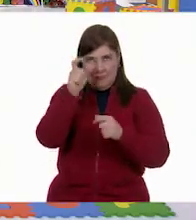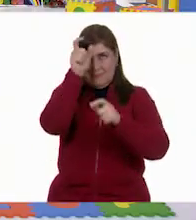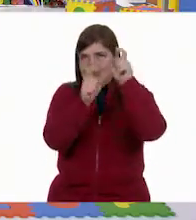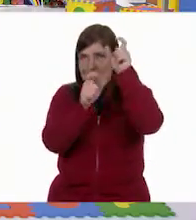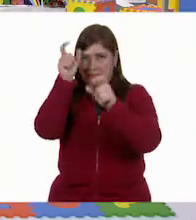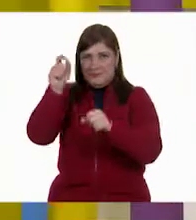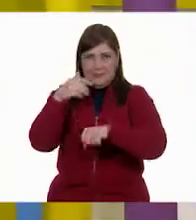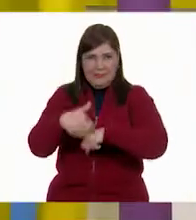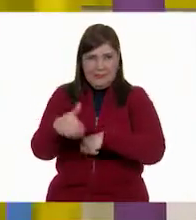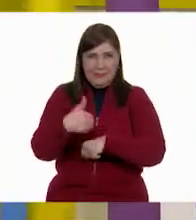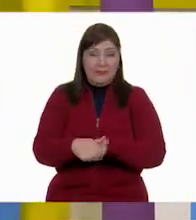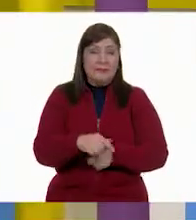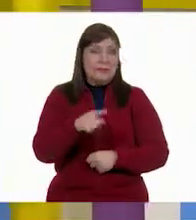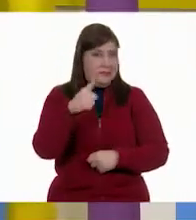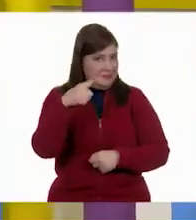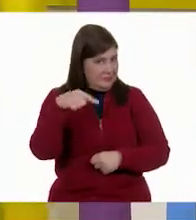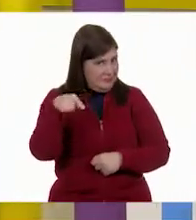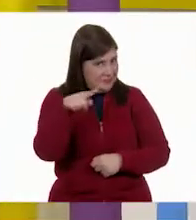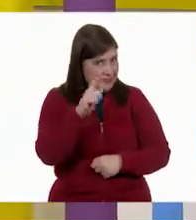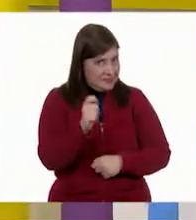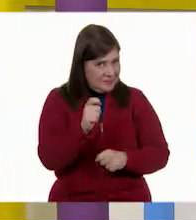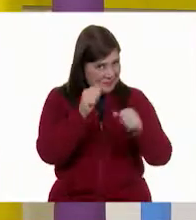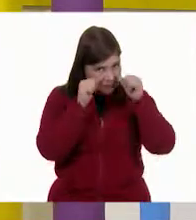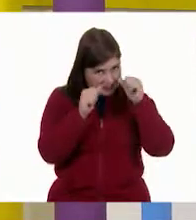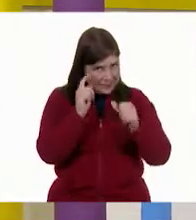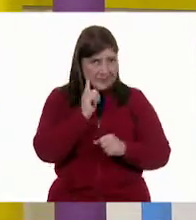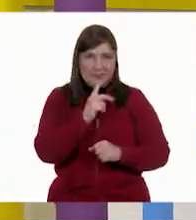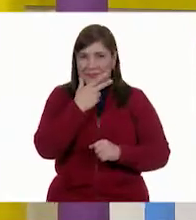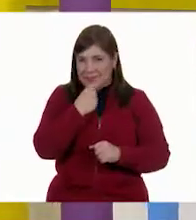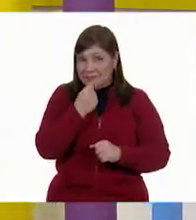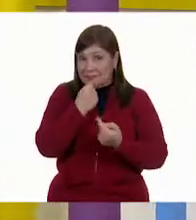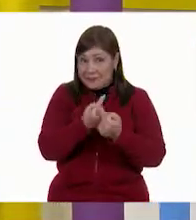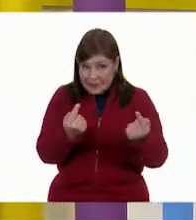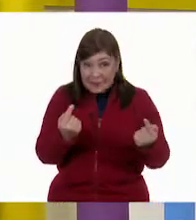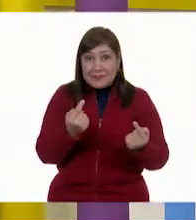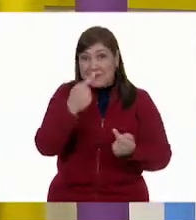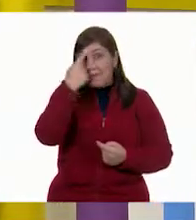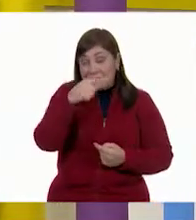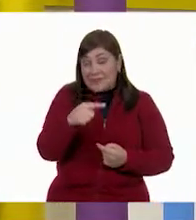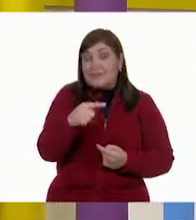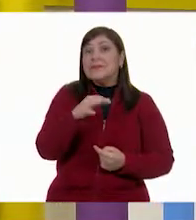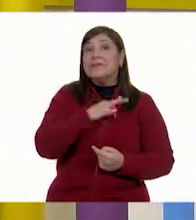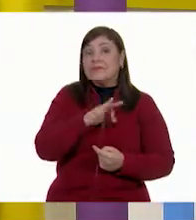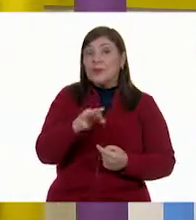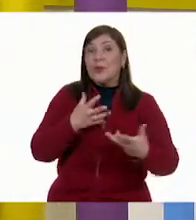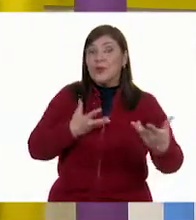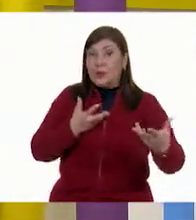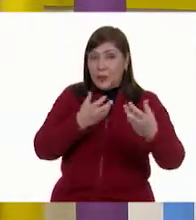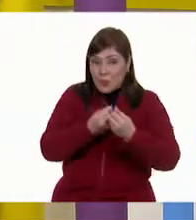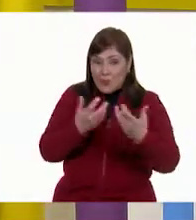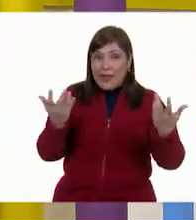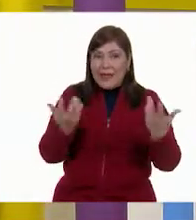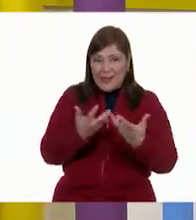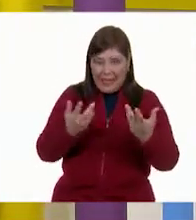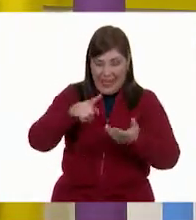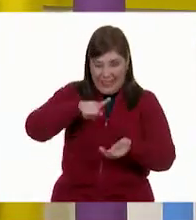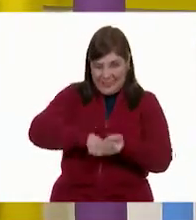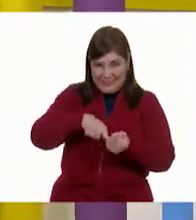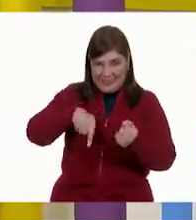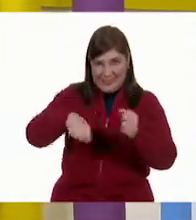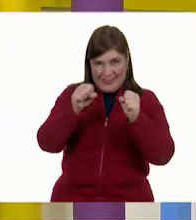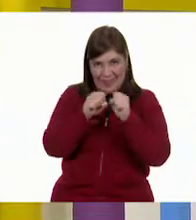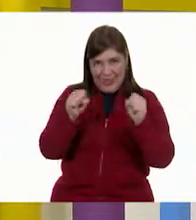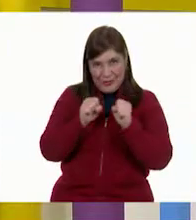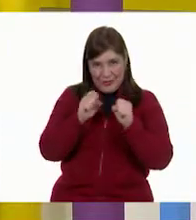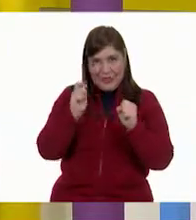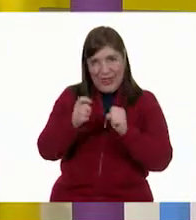muy bien. Así que estén muy atentas y atentos allá en casa, niñas y niños, para que podamos hacer todos aquí en nuestro salón de Aprende en